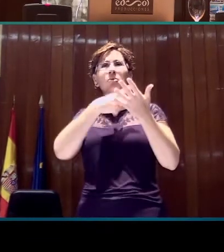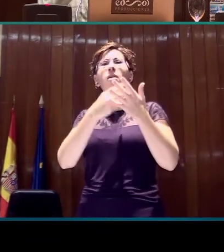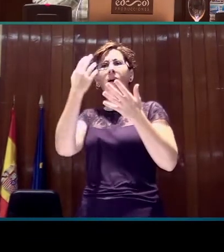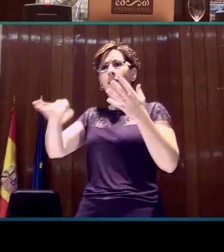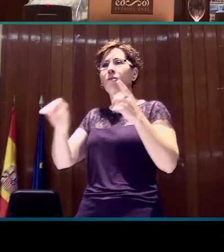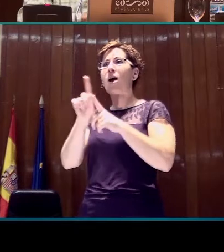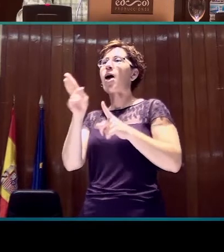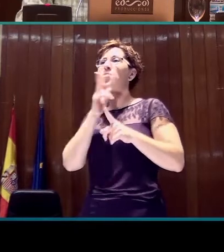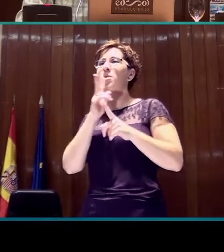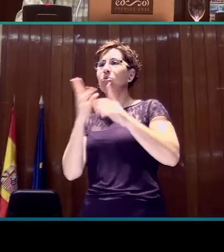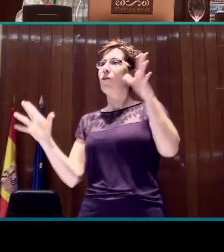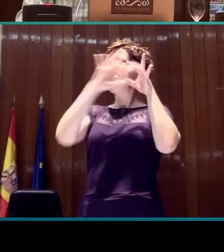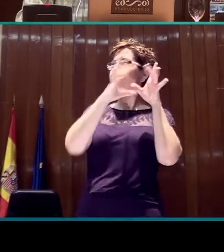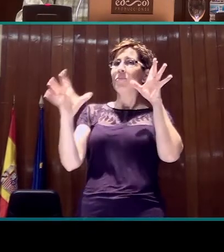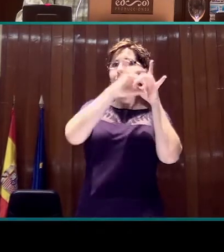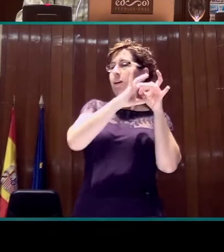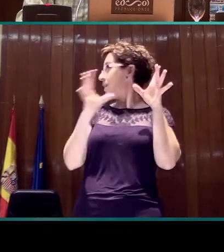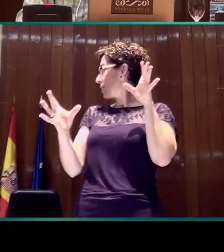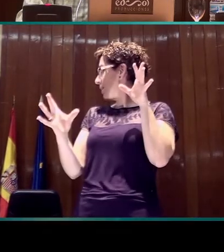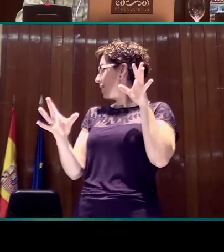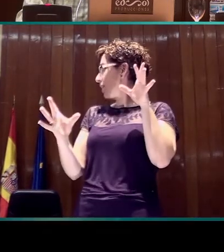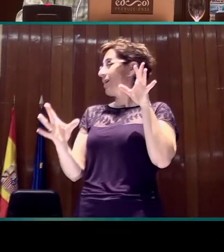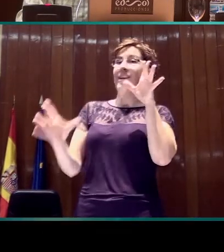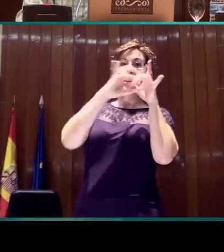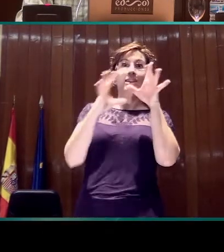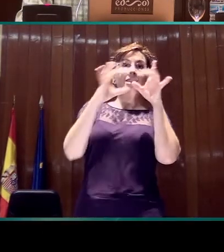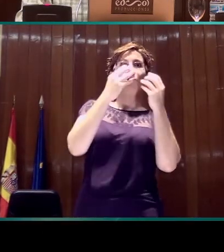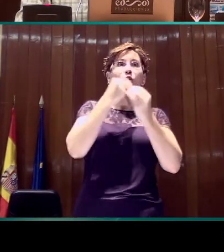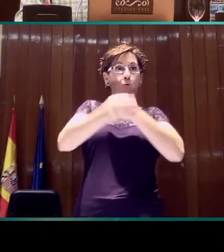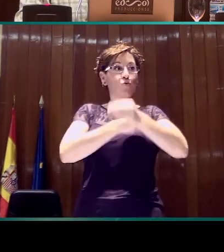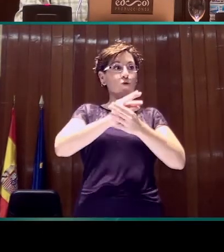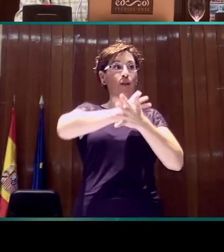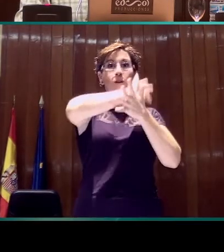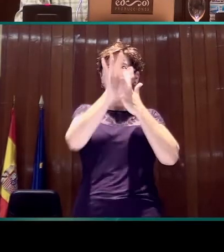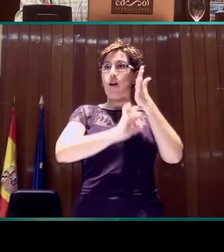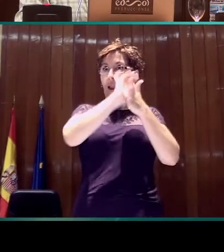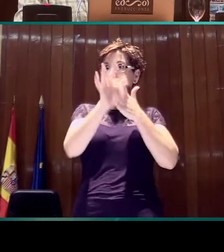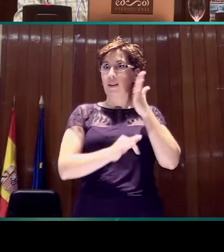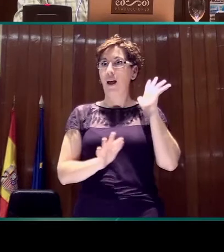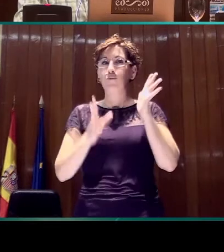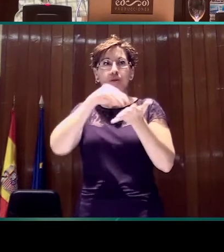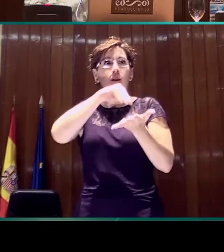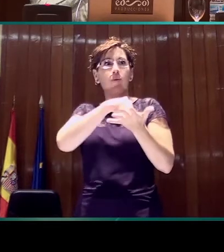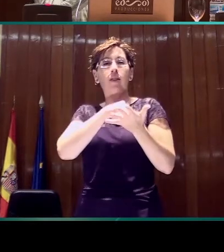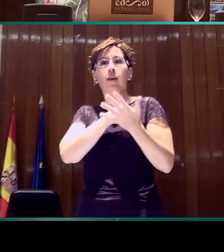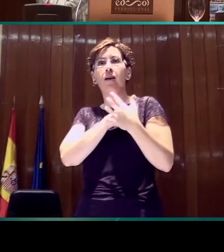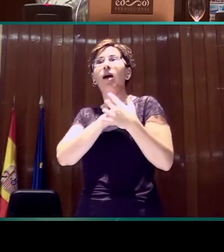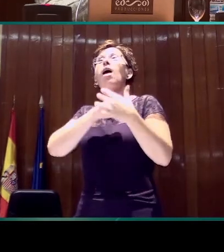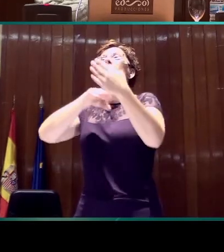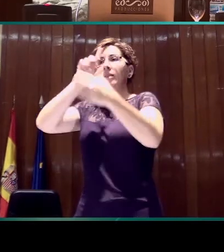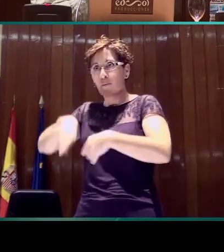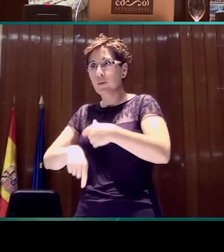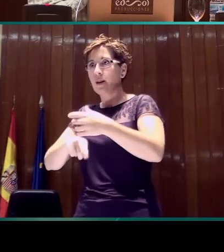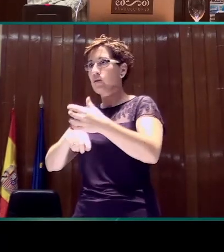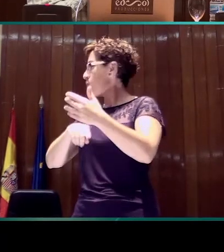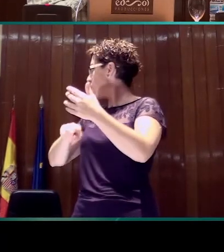verbos interrelacionando los elementos de la boyalista e incluso nos podemos referir a todo el